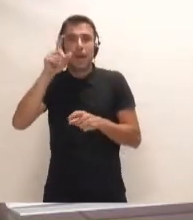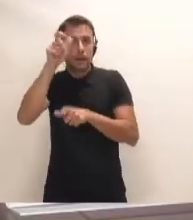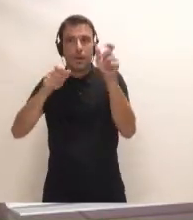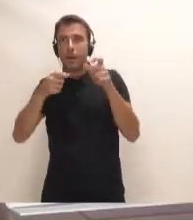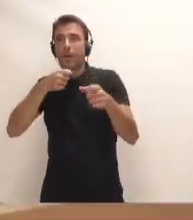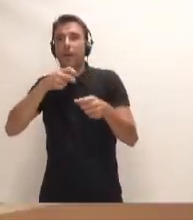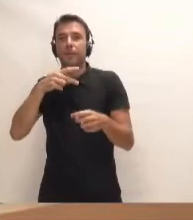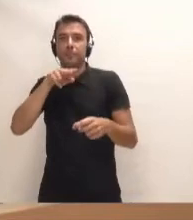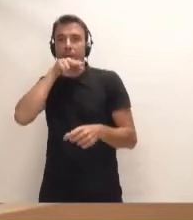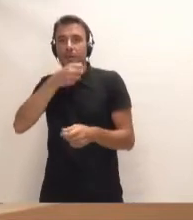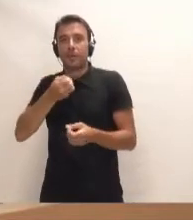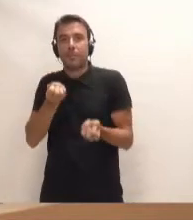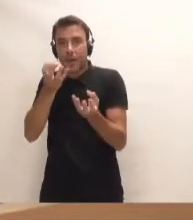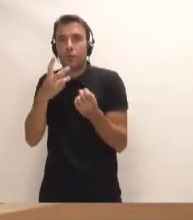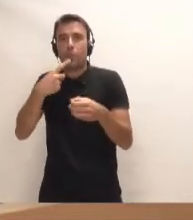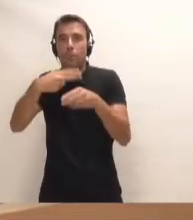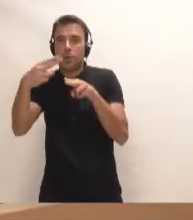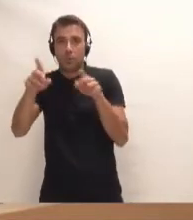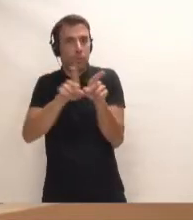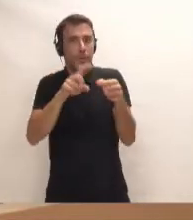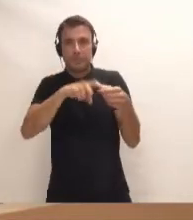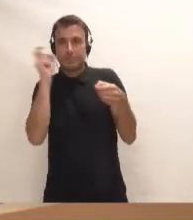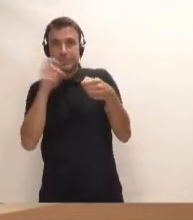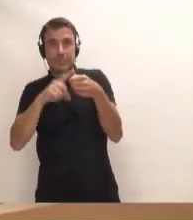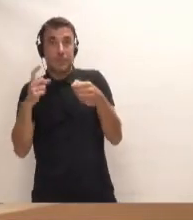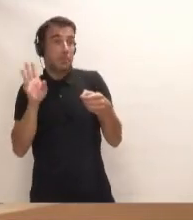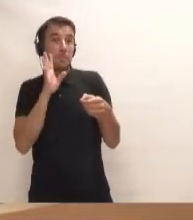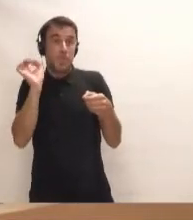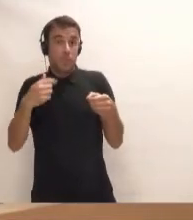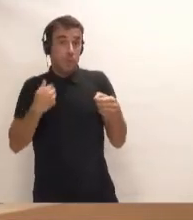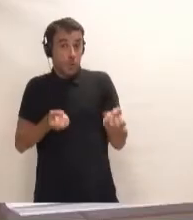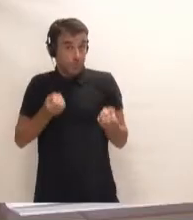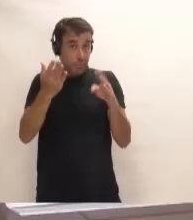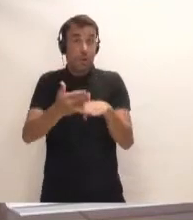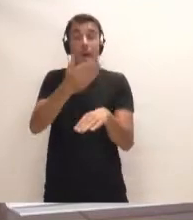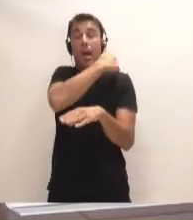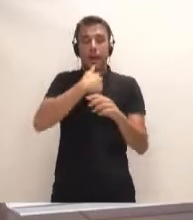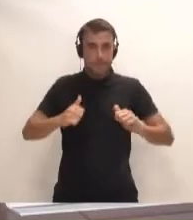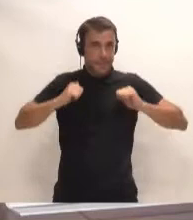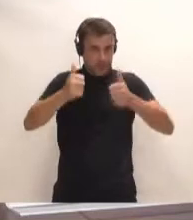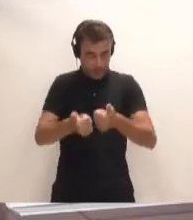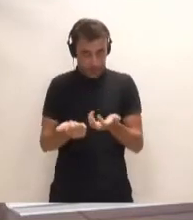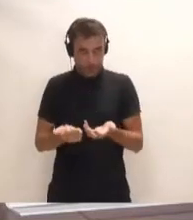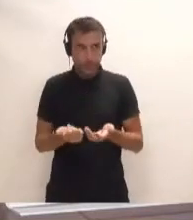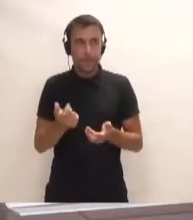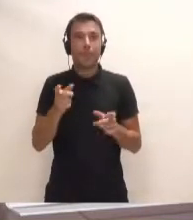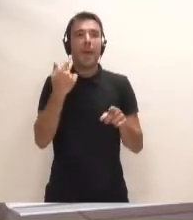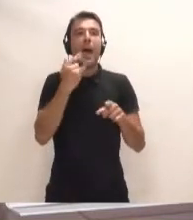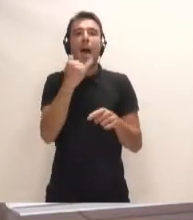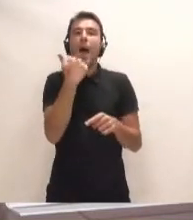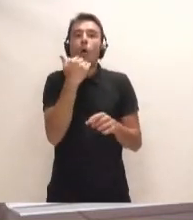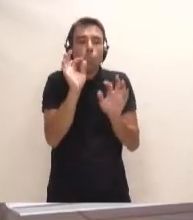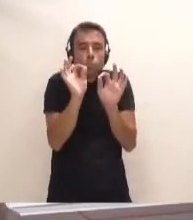declaraciones de algunos políticos que vienen a decir lo que nosotras venimos diciendo desde un principio. Tenemos algo puntual,